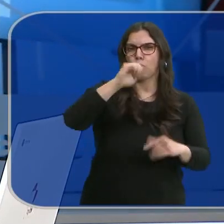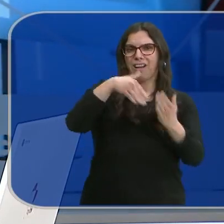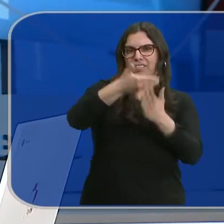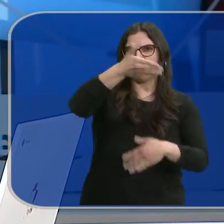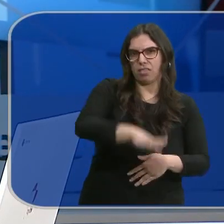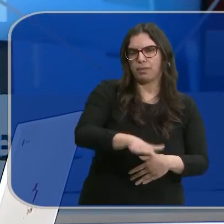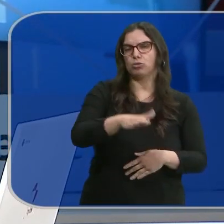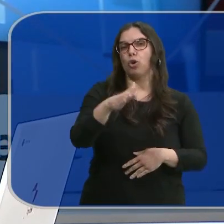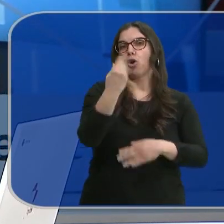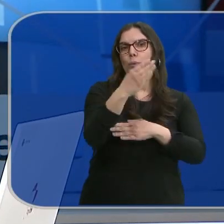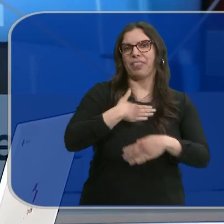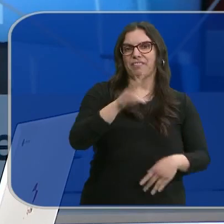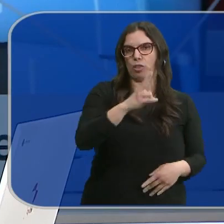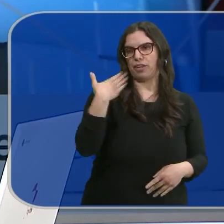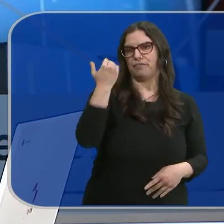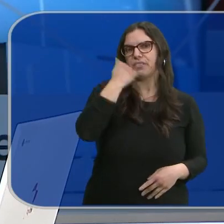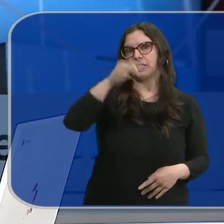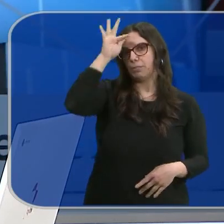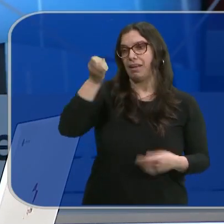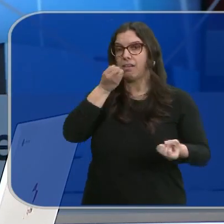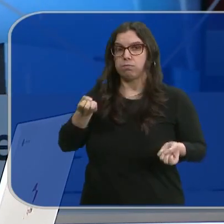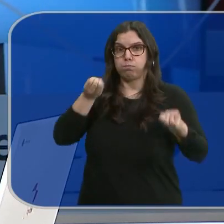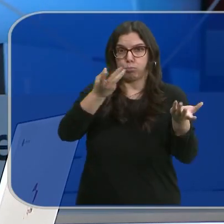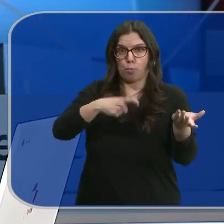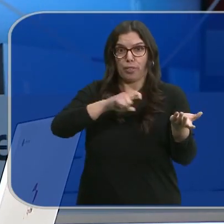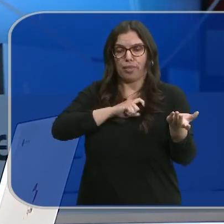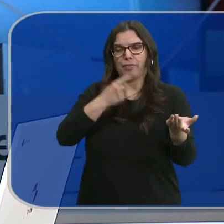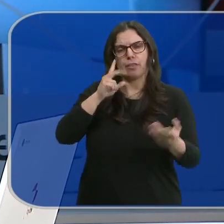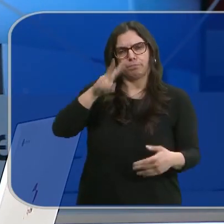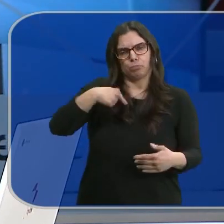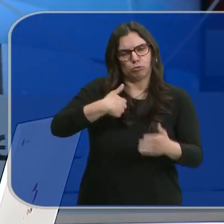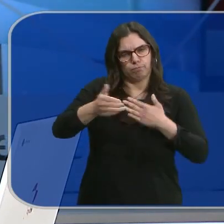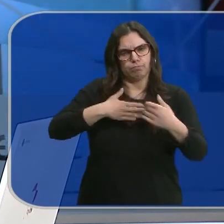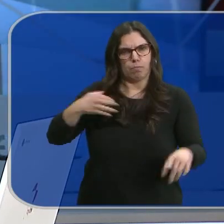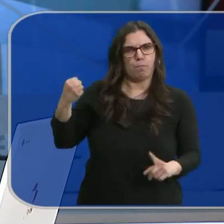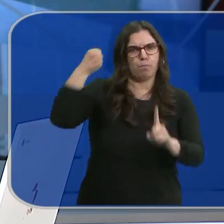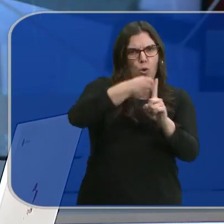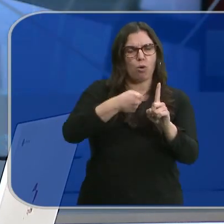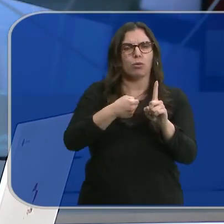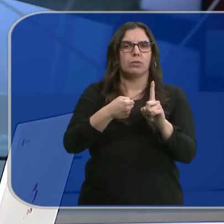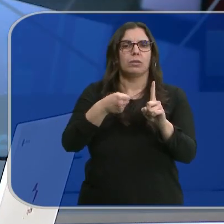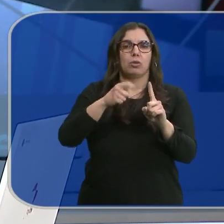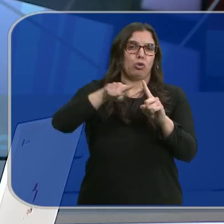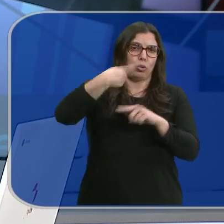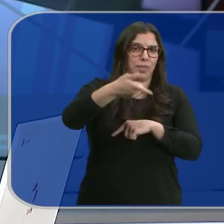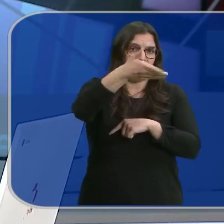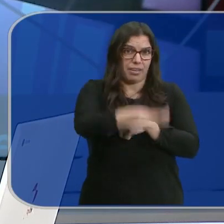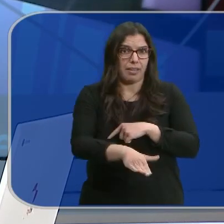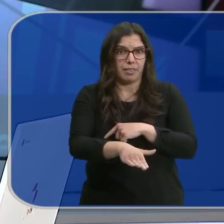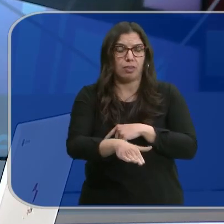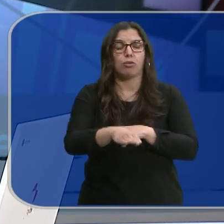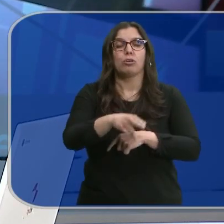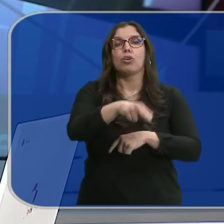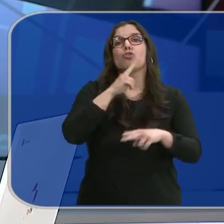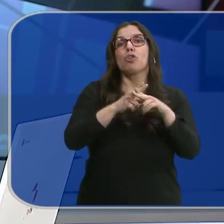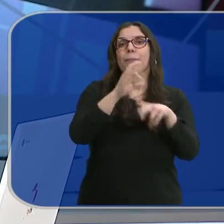joven vallisoletano el pasado fin de semana. Durante su declaración en comisaría, ha reconocido ser el autor material del puñetazo que acabó con la vida de Sergio